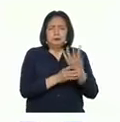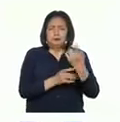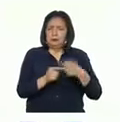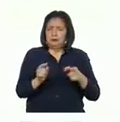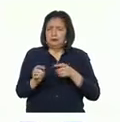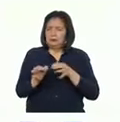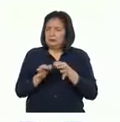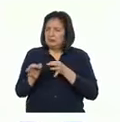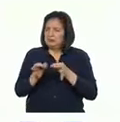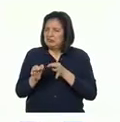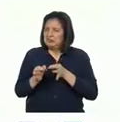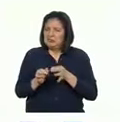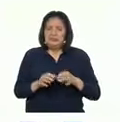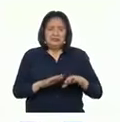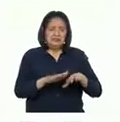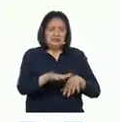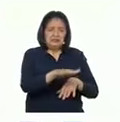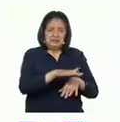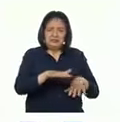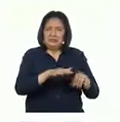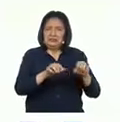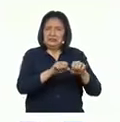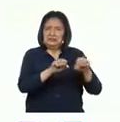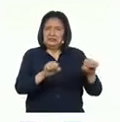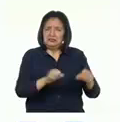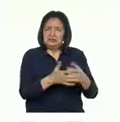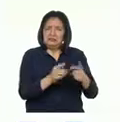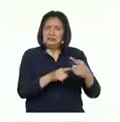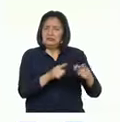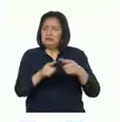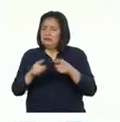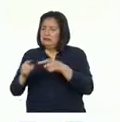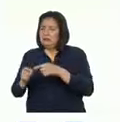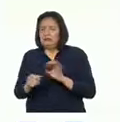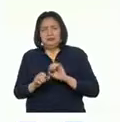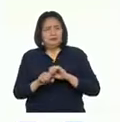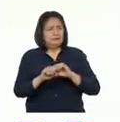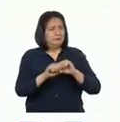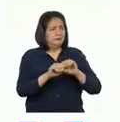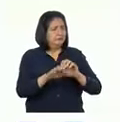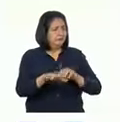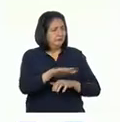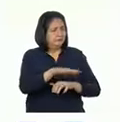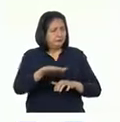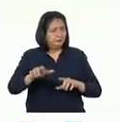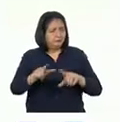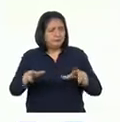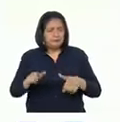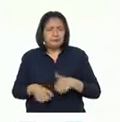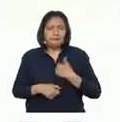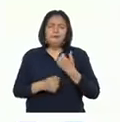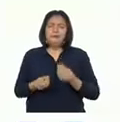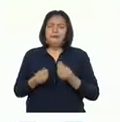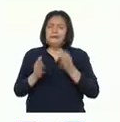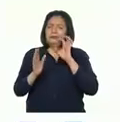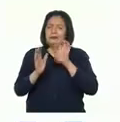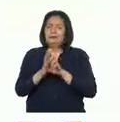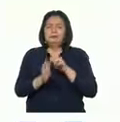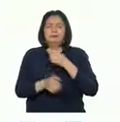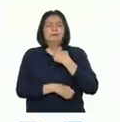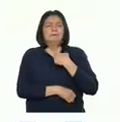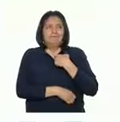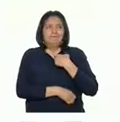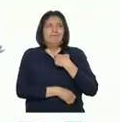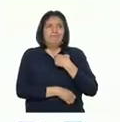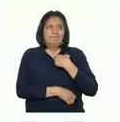explica qué es el ecosistema, los tipos de ecosistema y algunos ejemplos, me doy cuenta de que